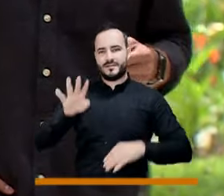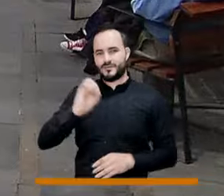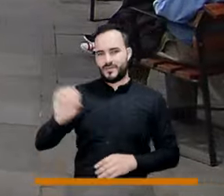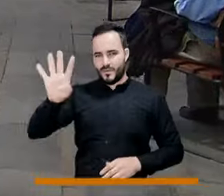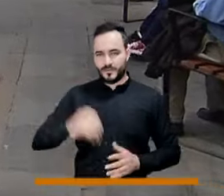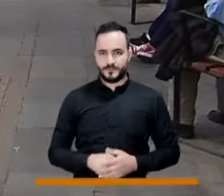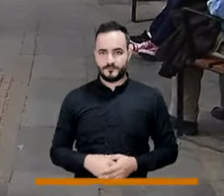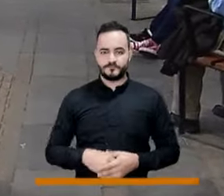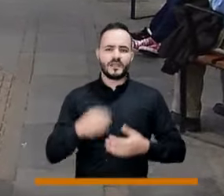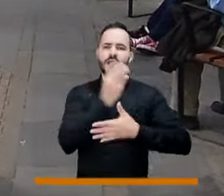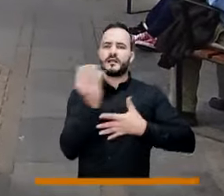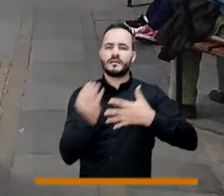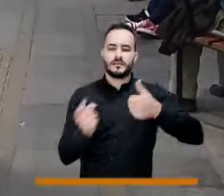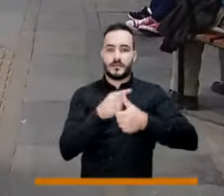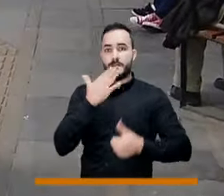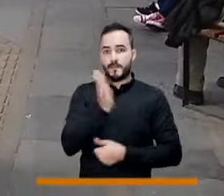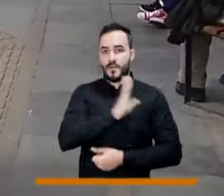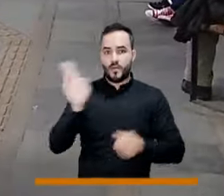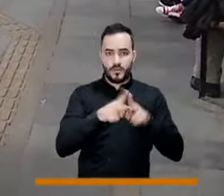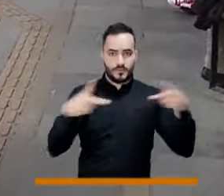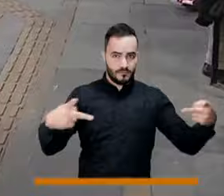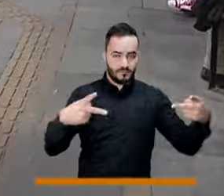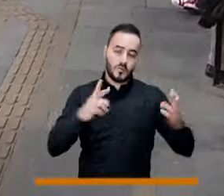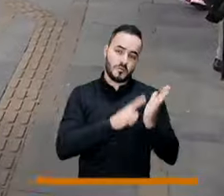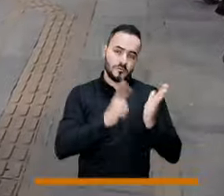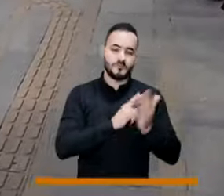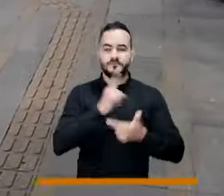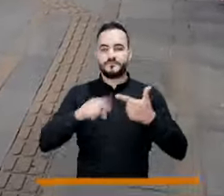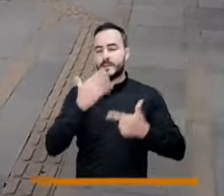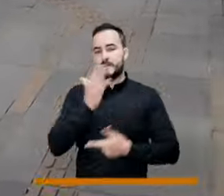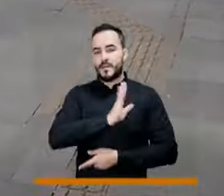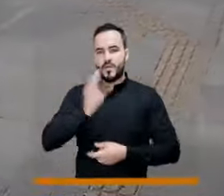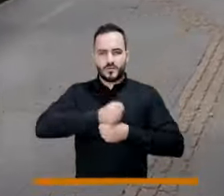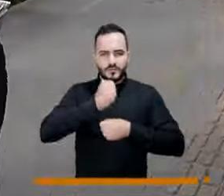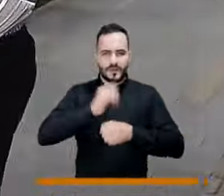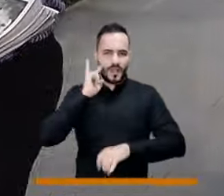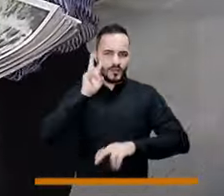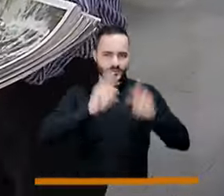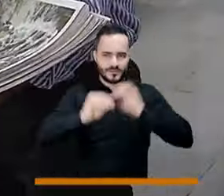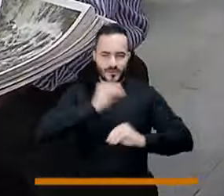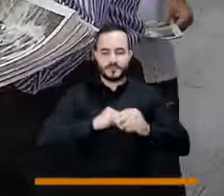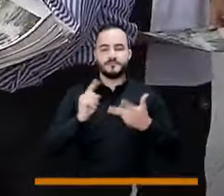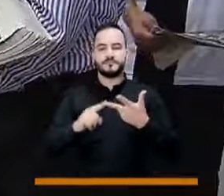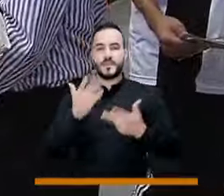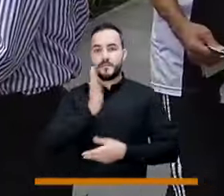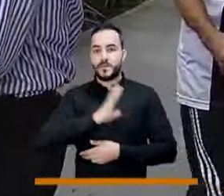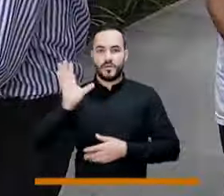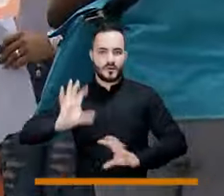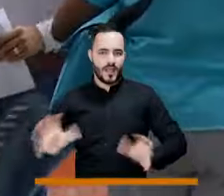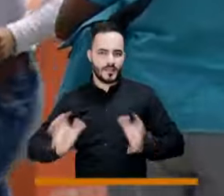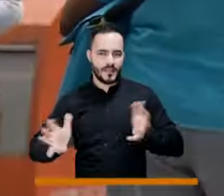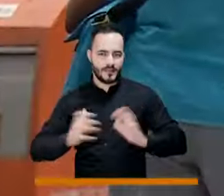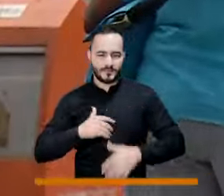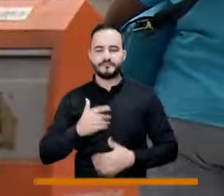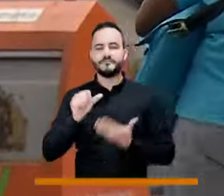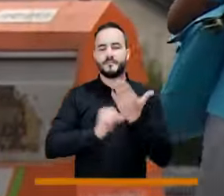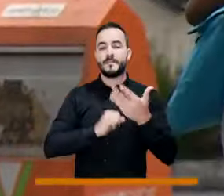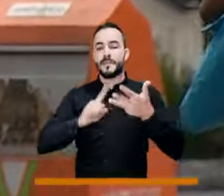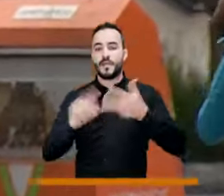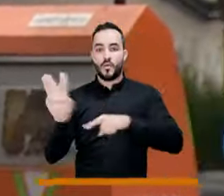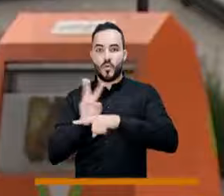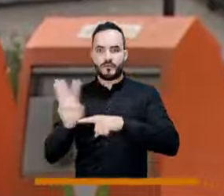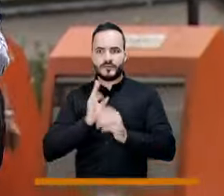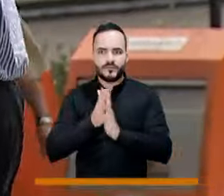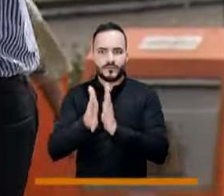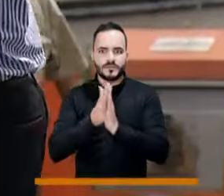de octubre. Las categorías principales son Mejor Periódico o Revista, Mejor Trabajo Audiovisual, Mejor Programa